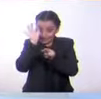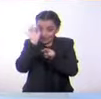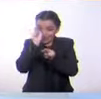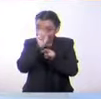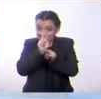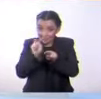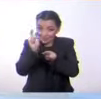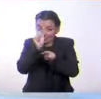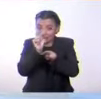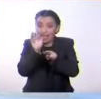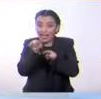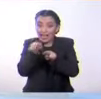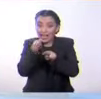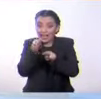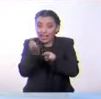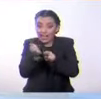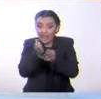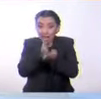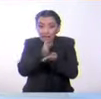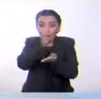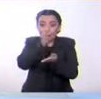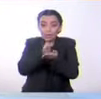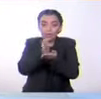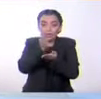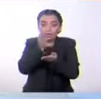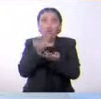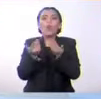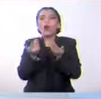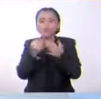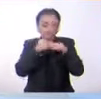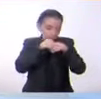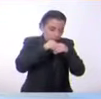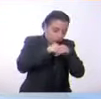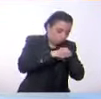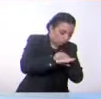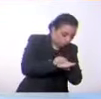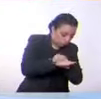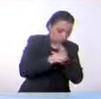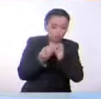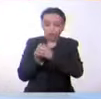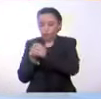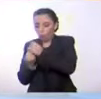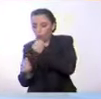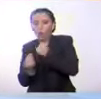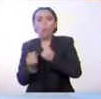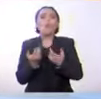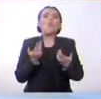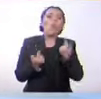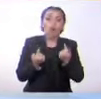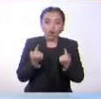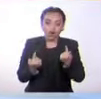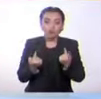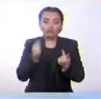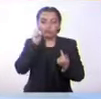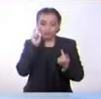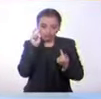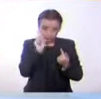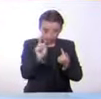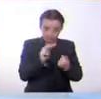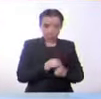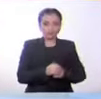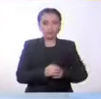pertenece a un animal que sea vivíparo u ovíparo. ¿Qué te parece? Comencemos.